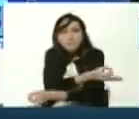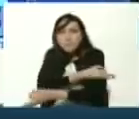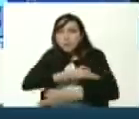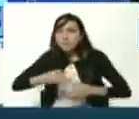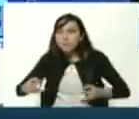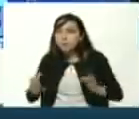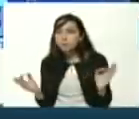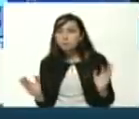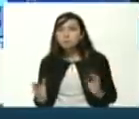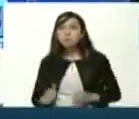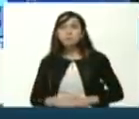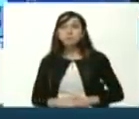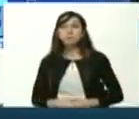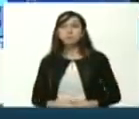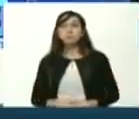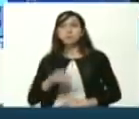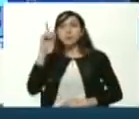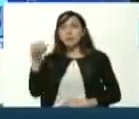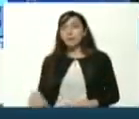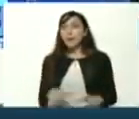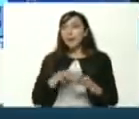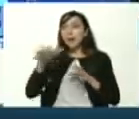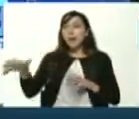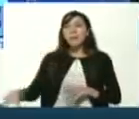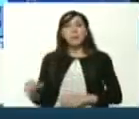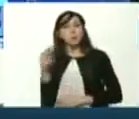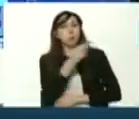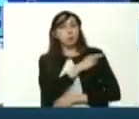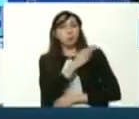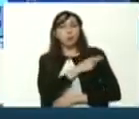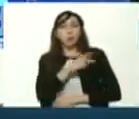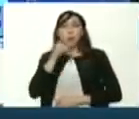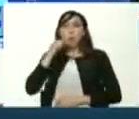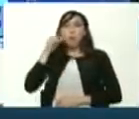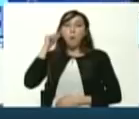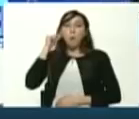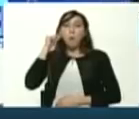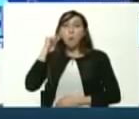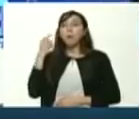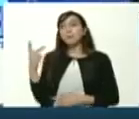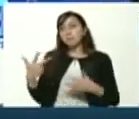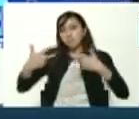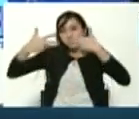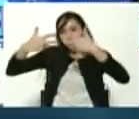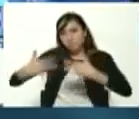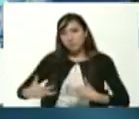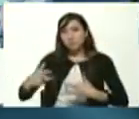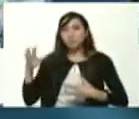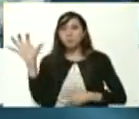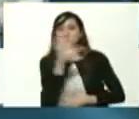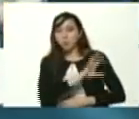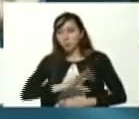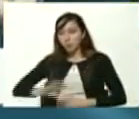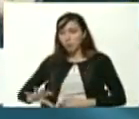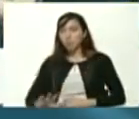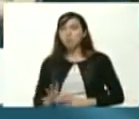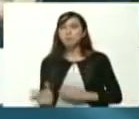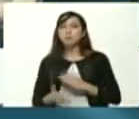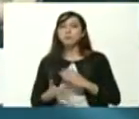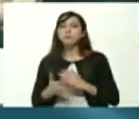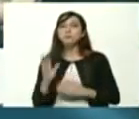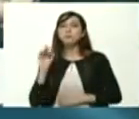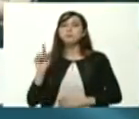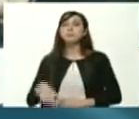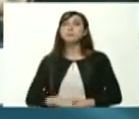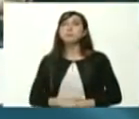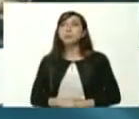y la mayoría de los rectores y las rectoras conectados a través del sistema de